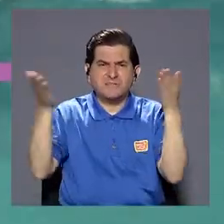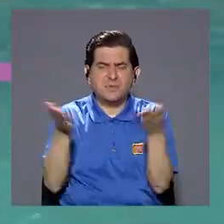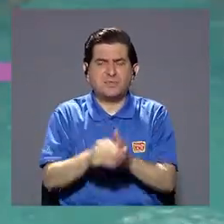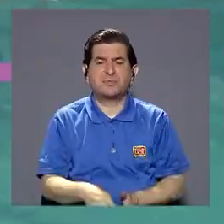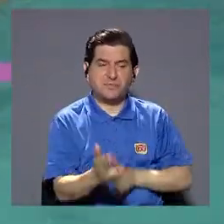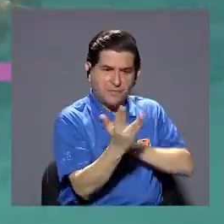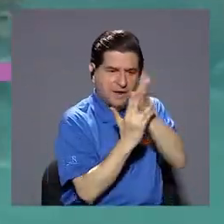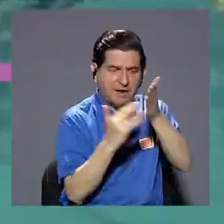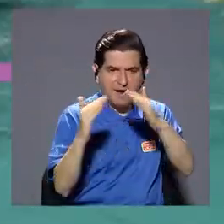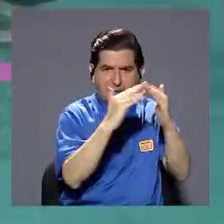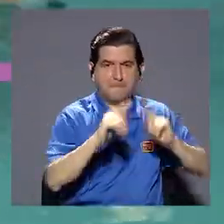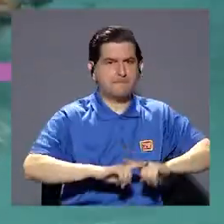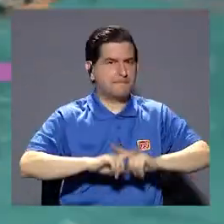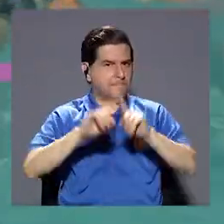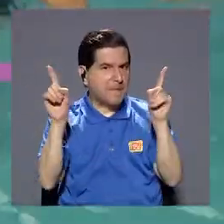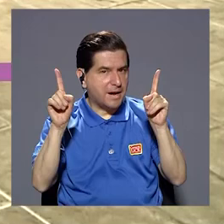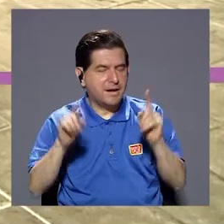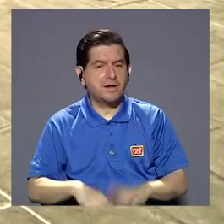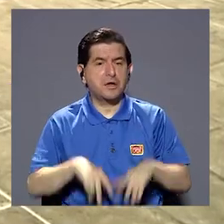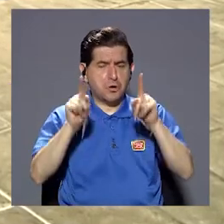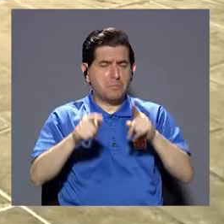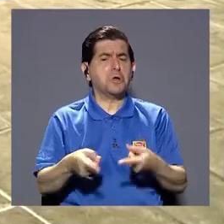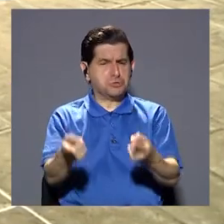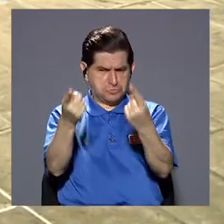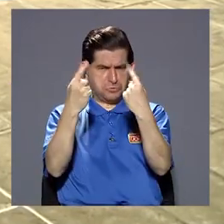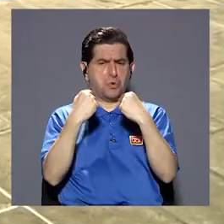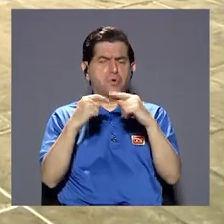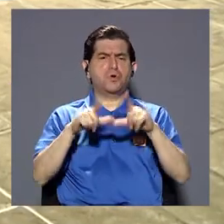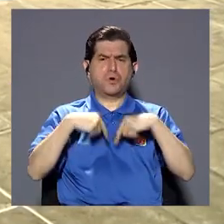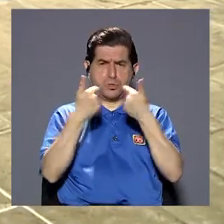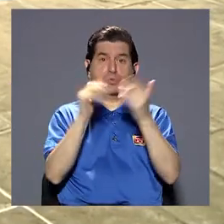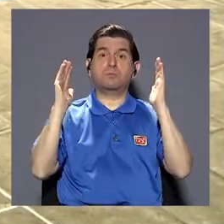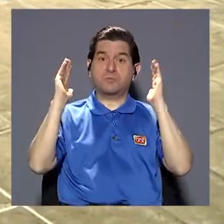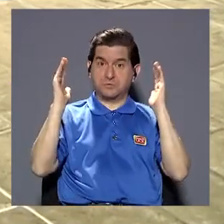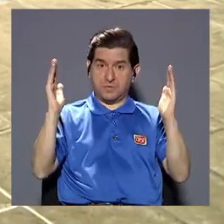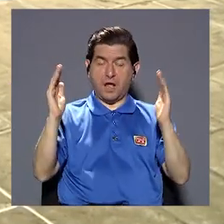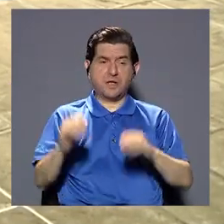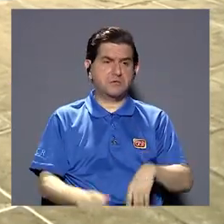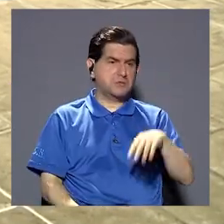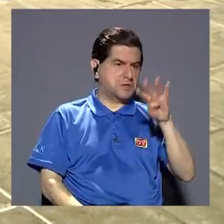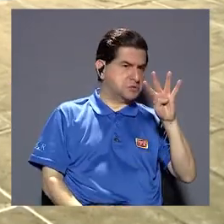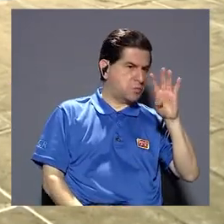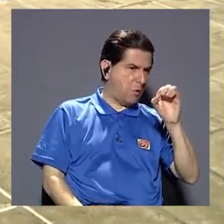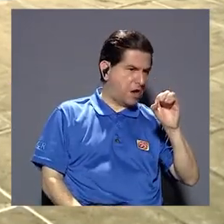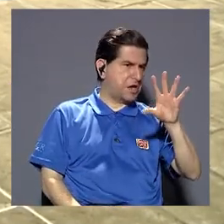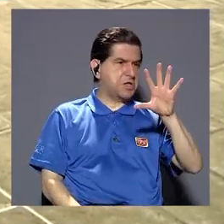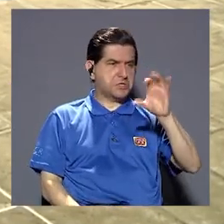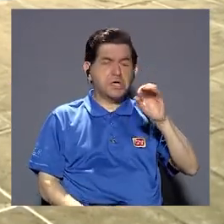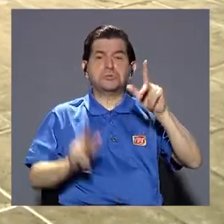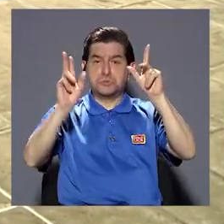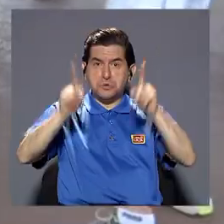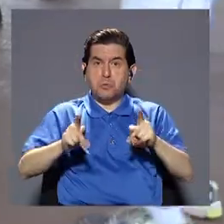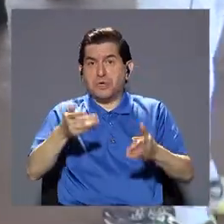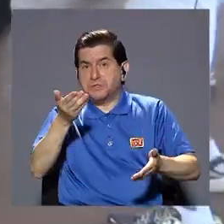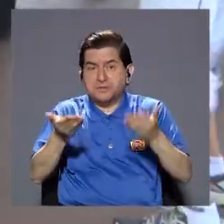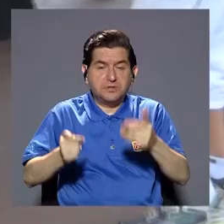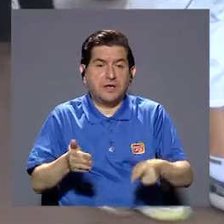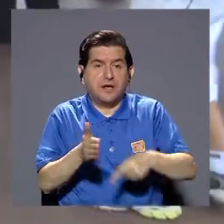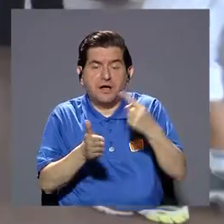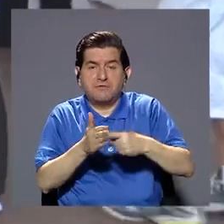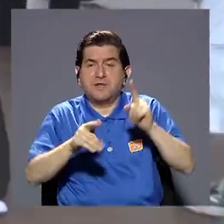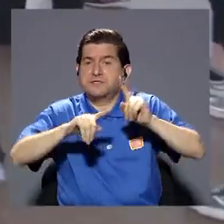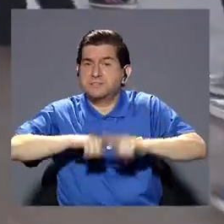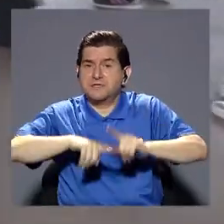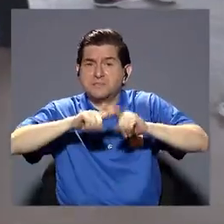promover a través de la comunidad pero si las personas se acercan tenemos grupos grandes de 40, 50 personas verdad